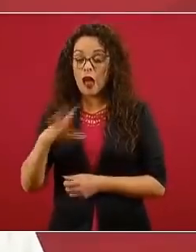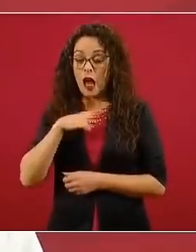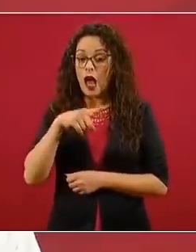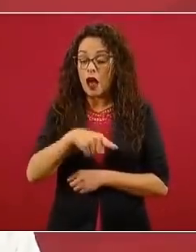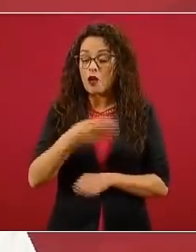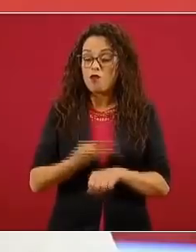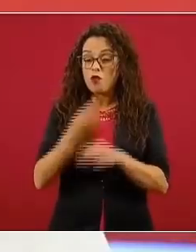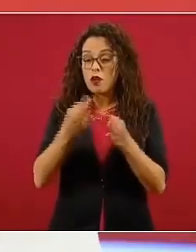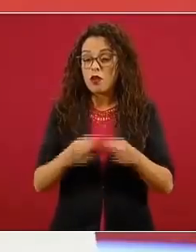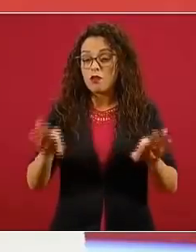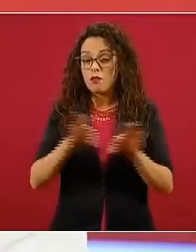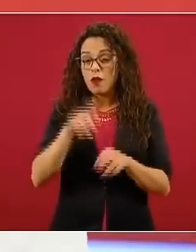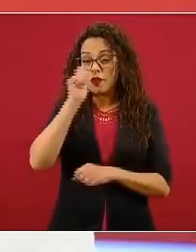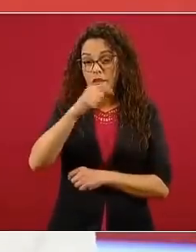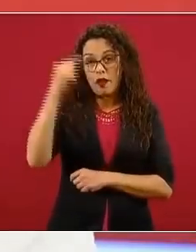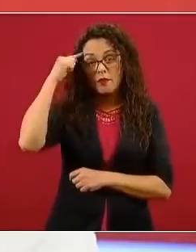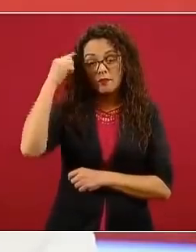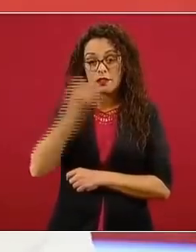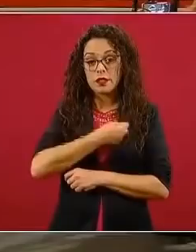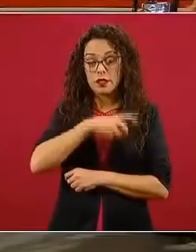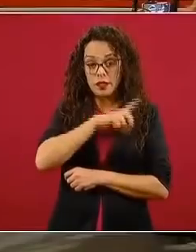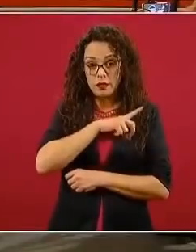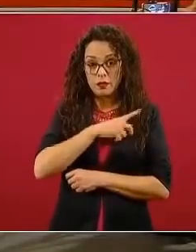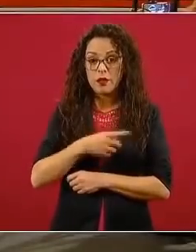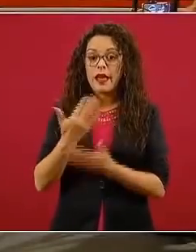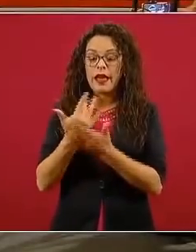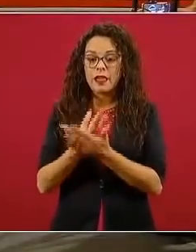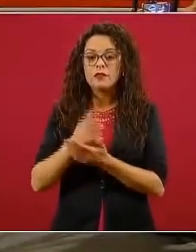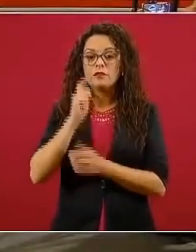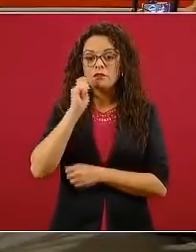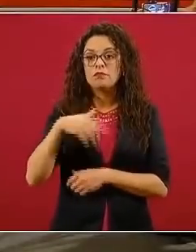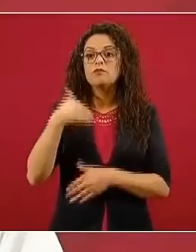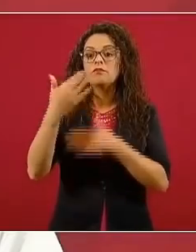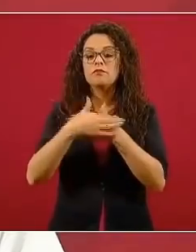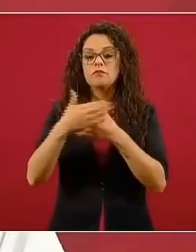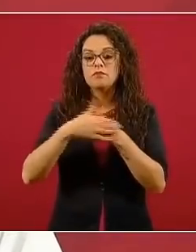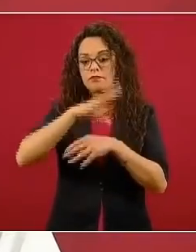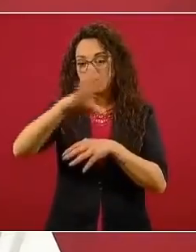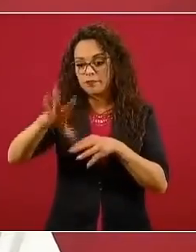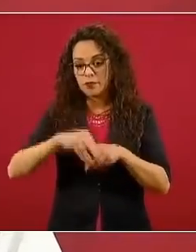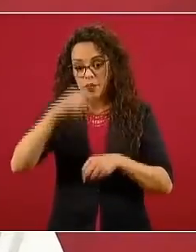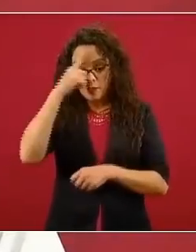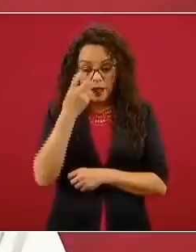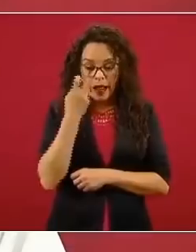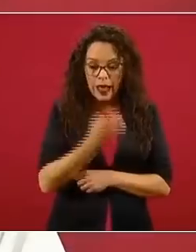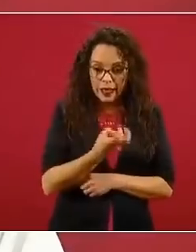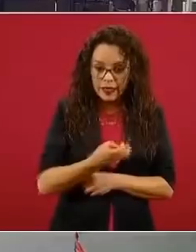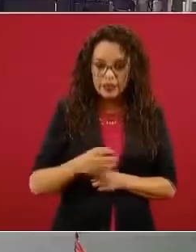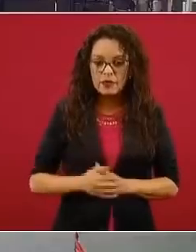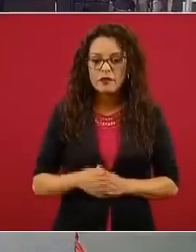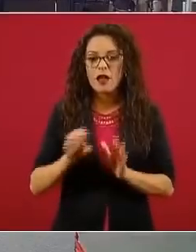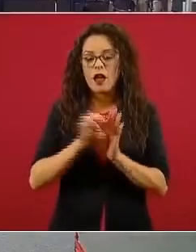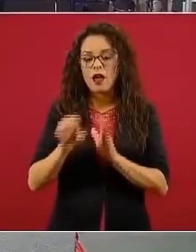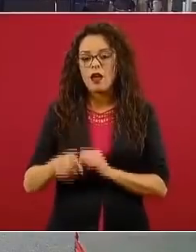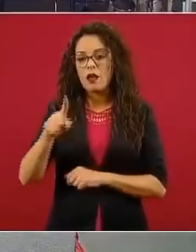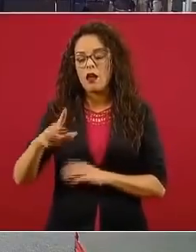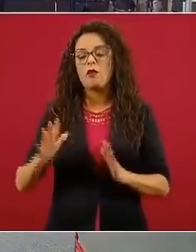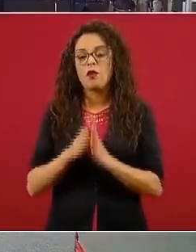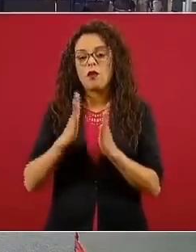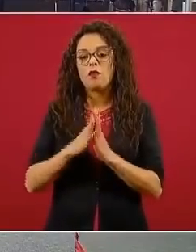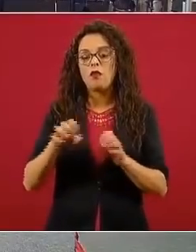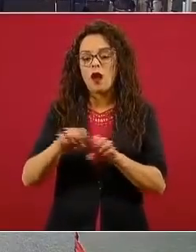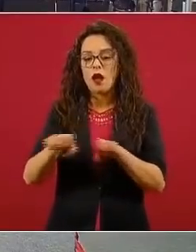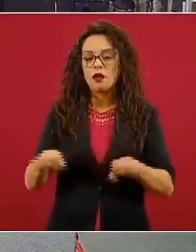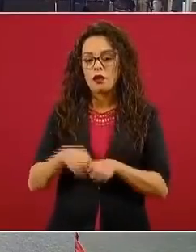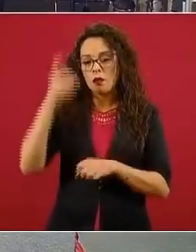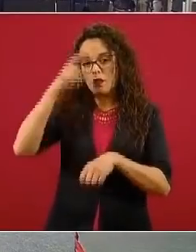importante de salud mental que está en espera de ser integrado en su momento para esto. Participó también, por ejemplo, el equipo de la Dirección General de Promoción de la